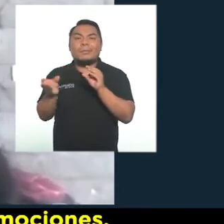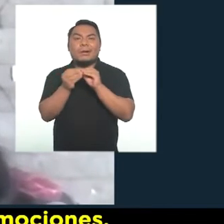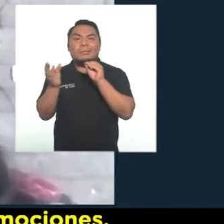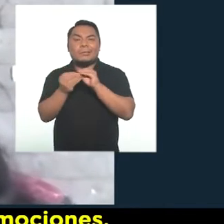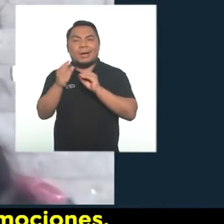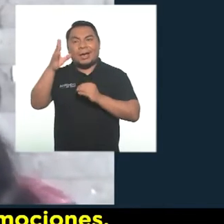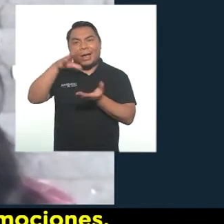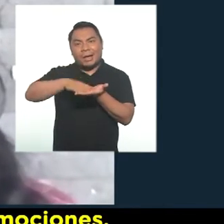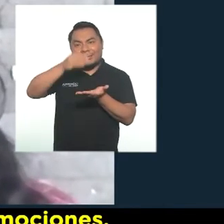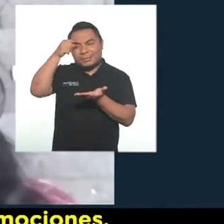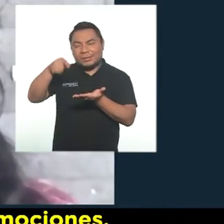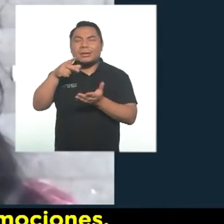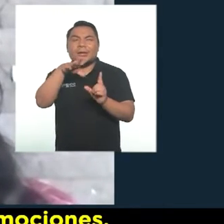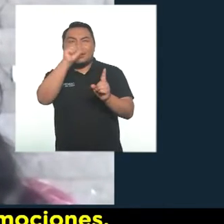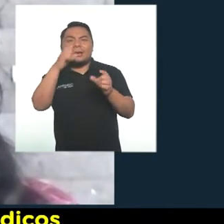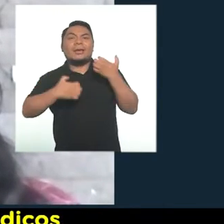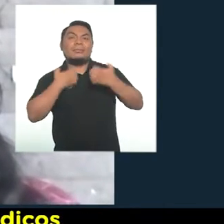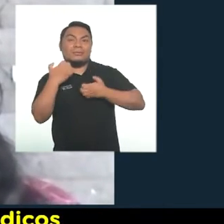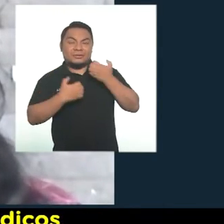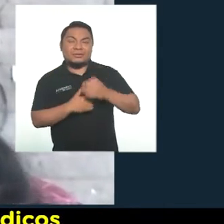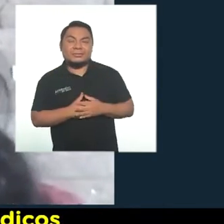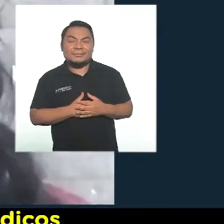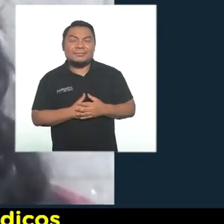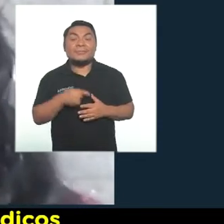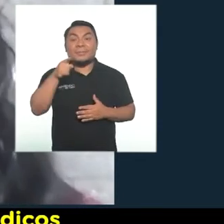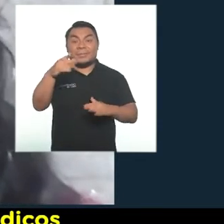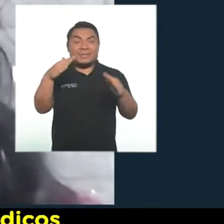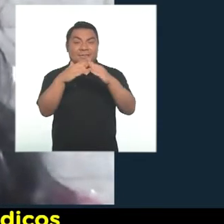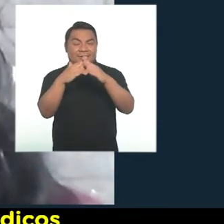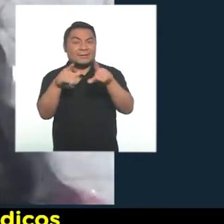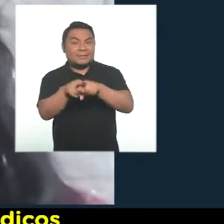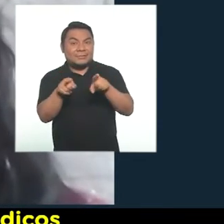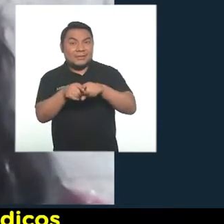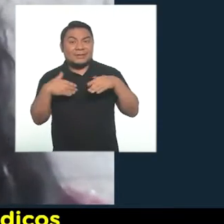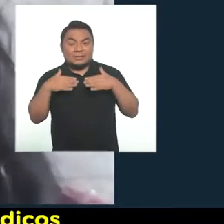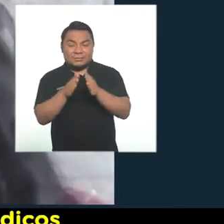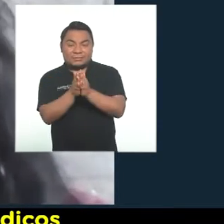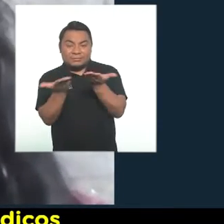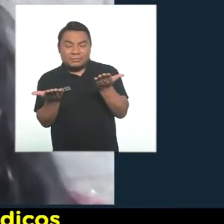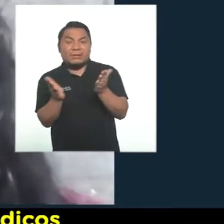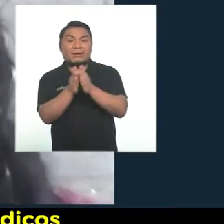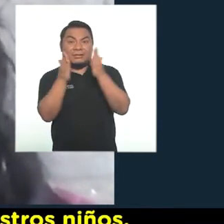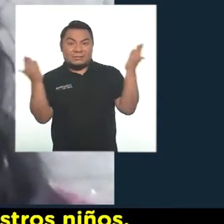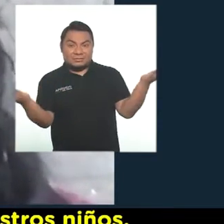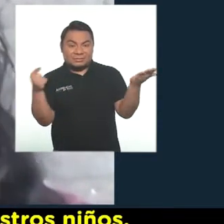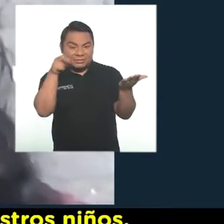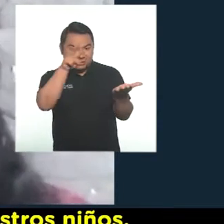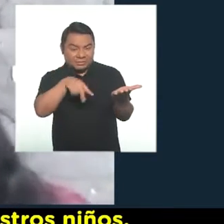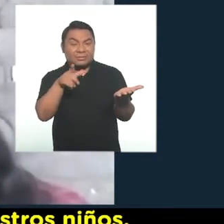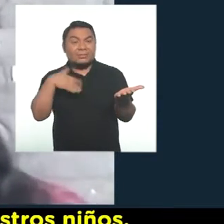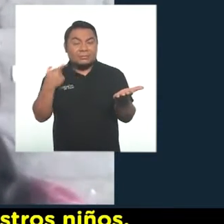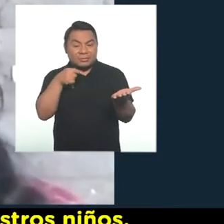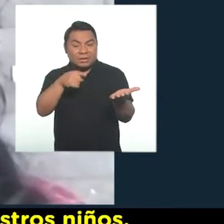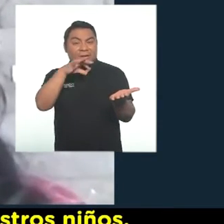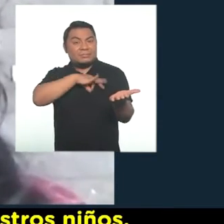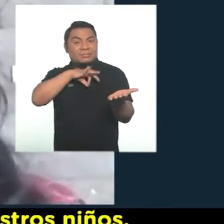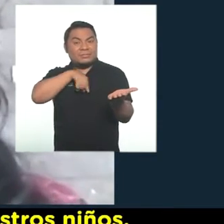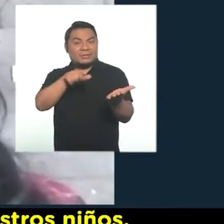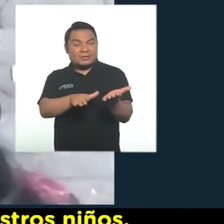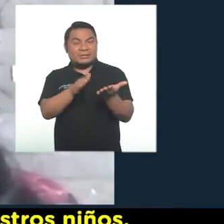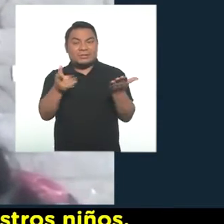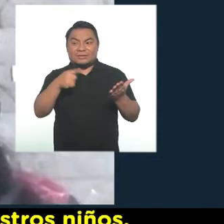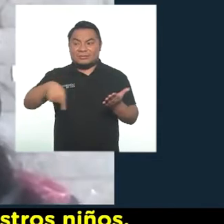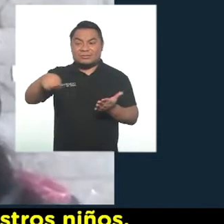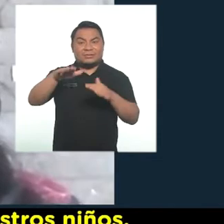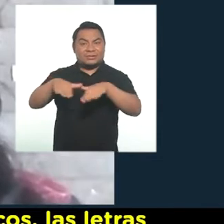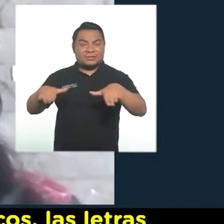identificar también lo que son las emociones. En casa también tenemos revistas, periódicos, de los cuales podemos sacar provecho